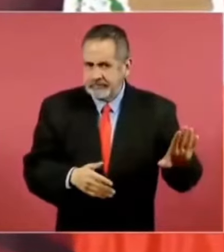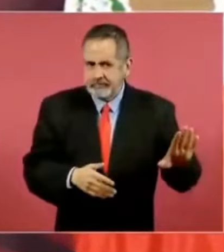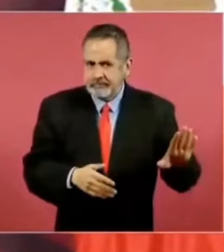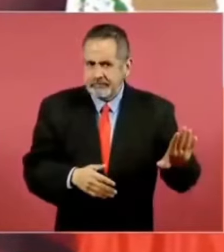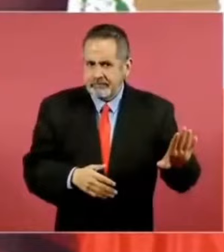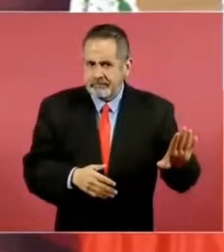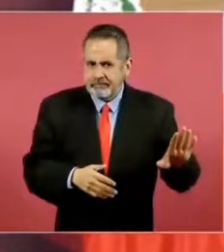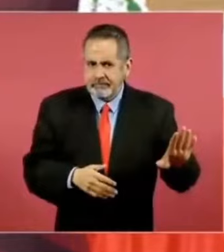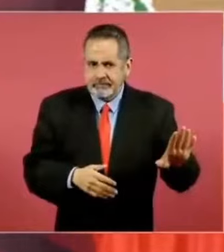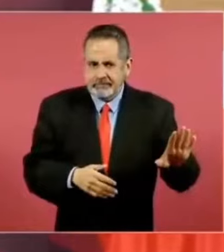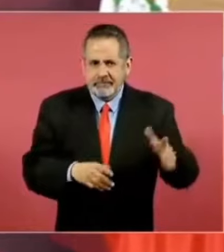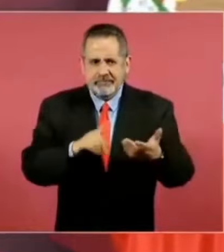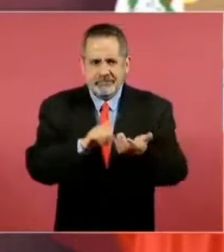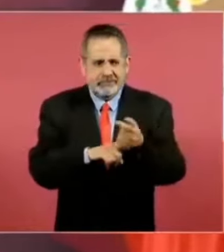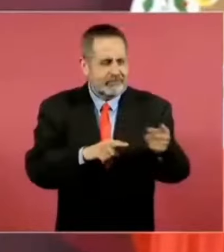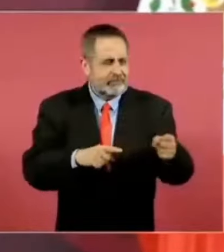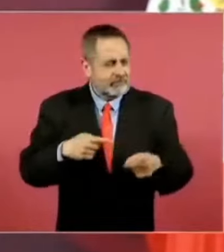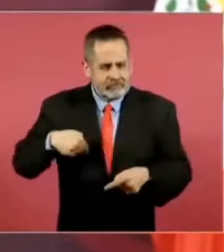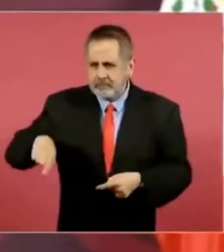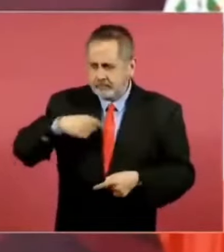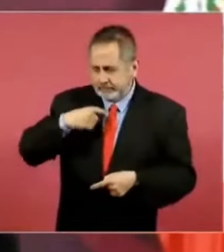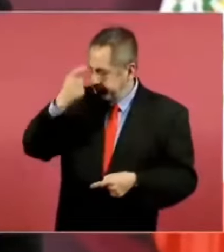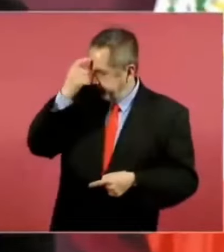por razones de índole moral